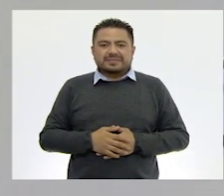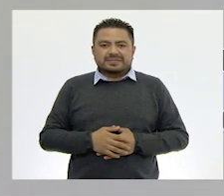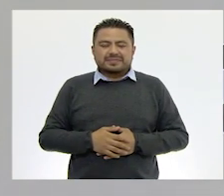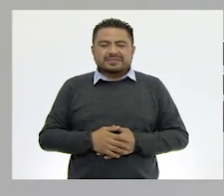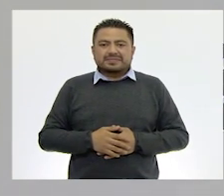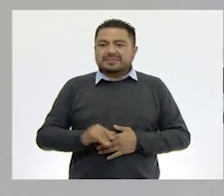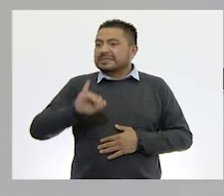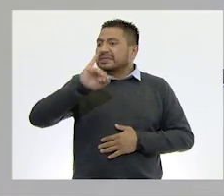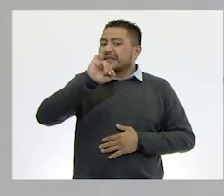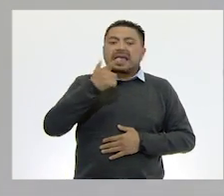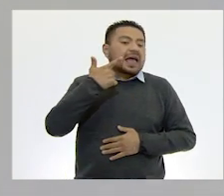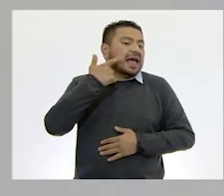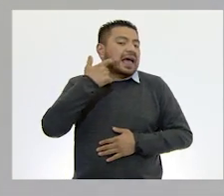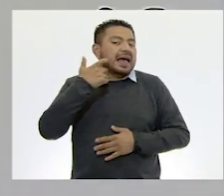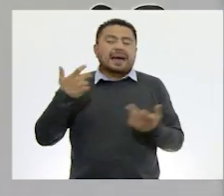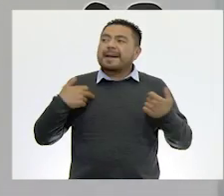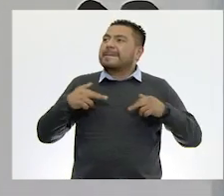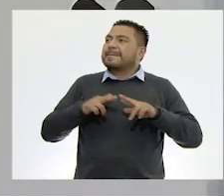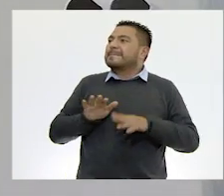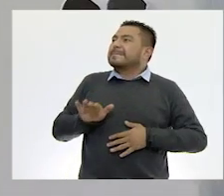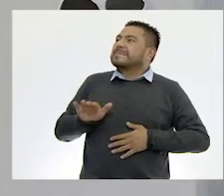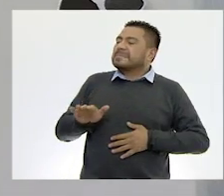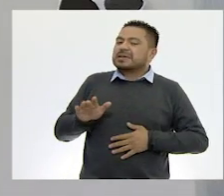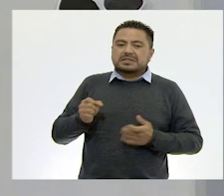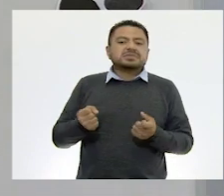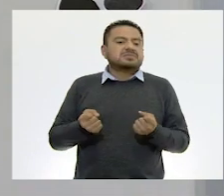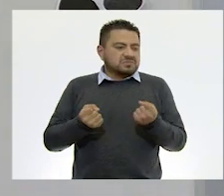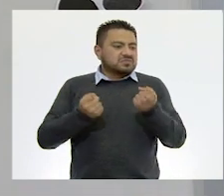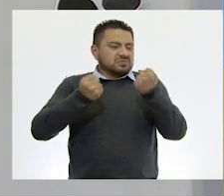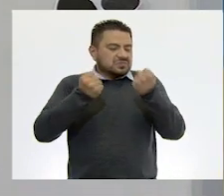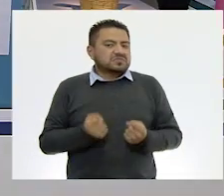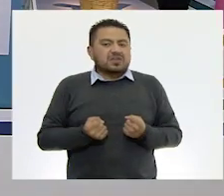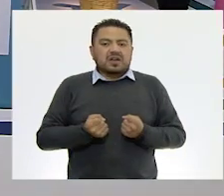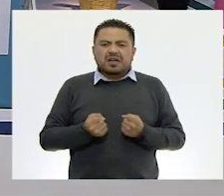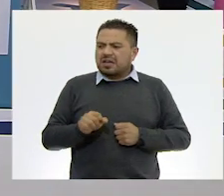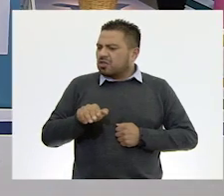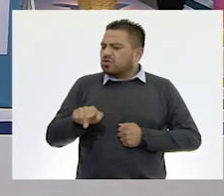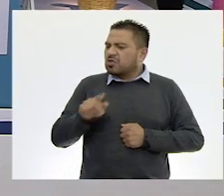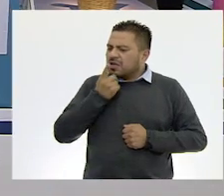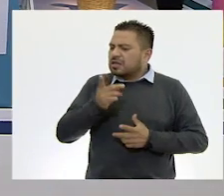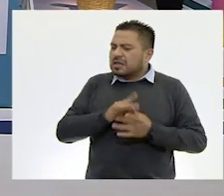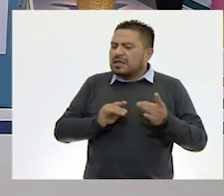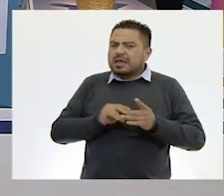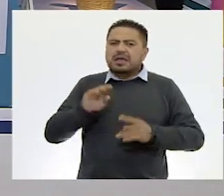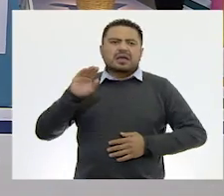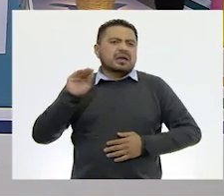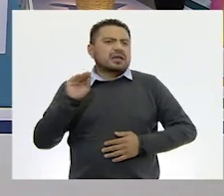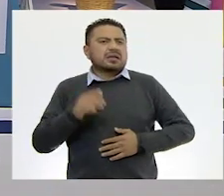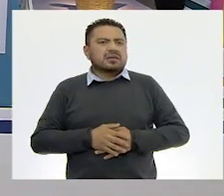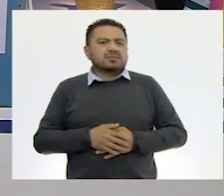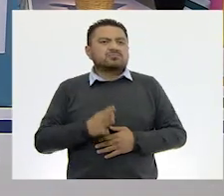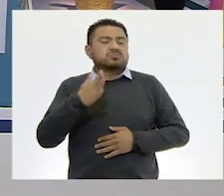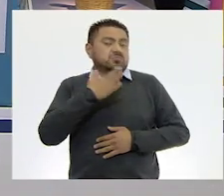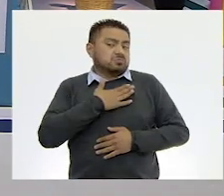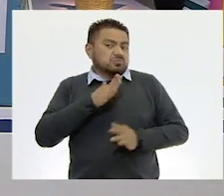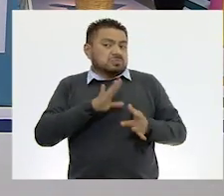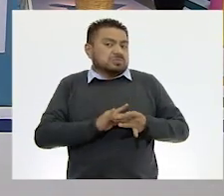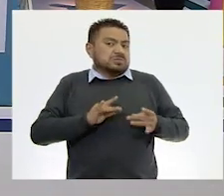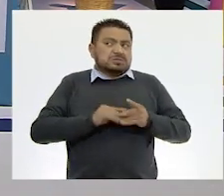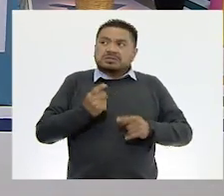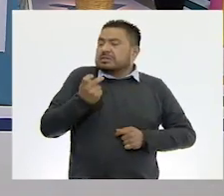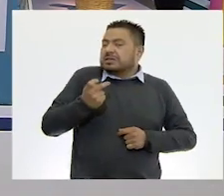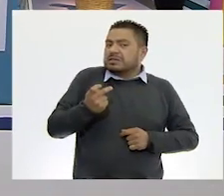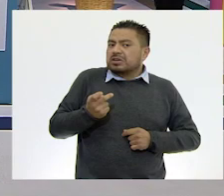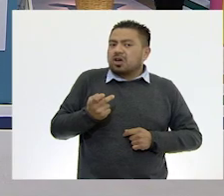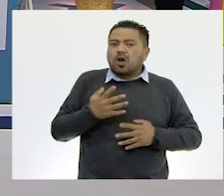Es un gato maestra. ¿Segúrale? Tú Ton, ¿qué dices? Yo digo que es